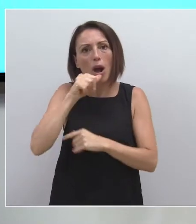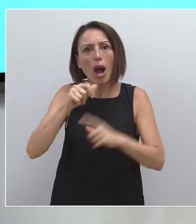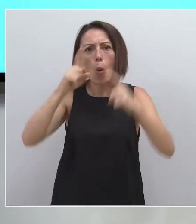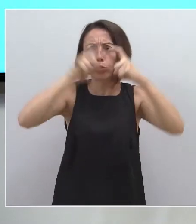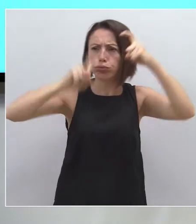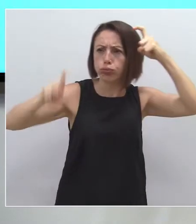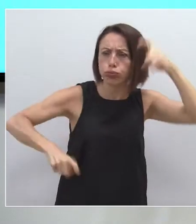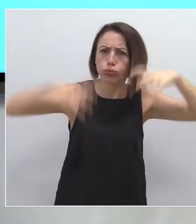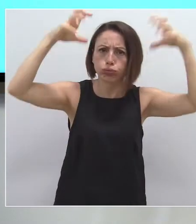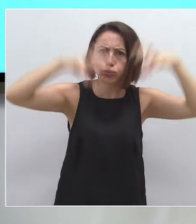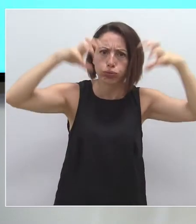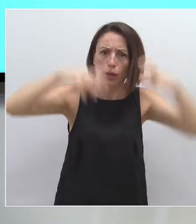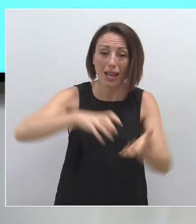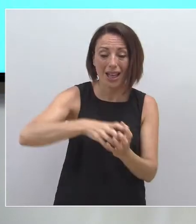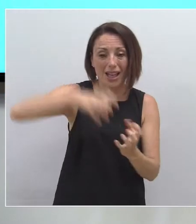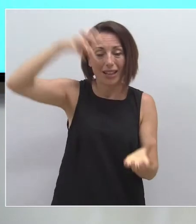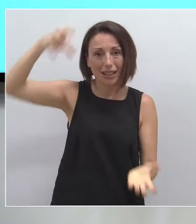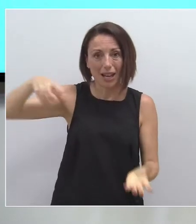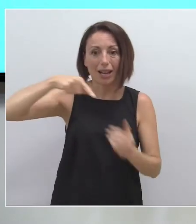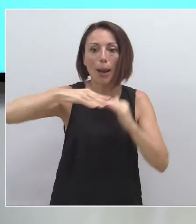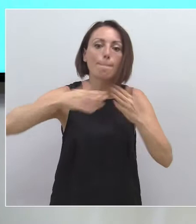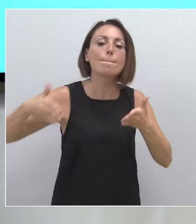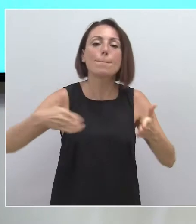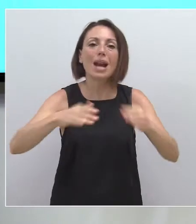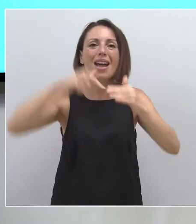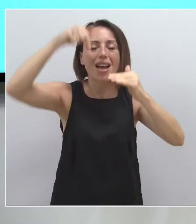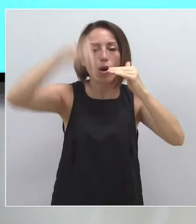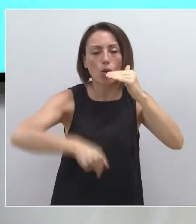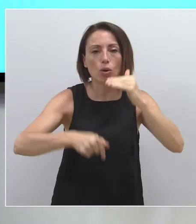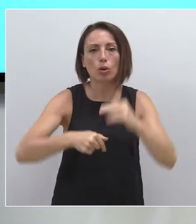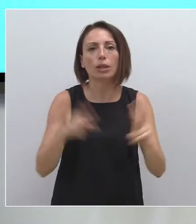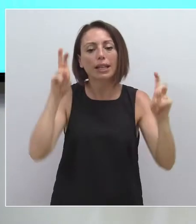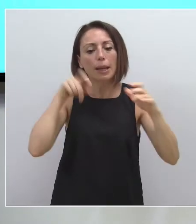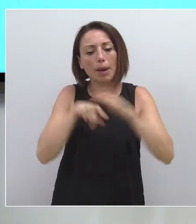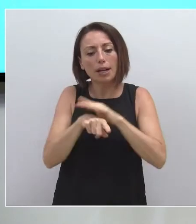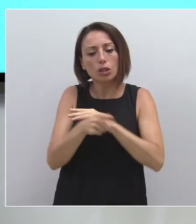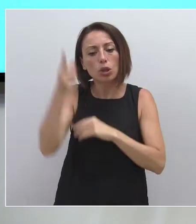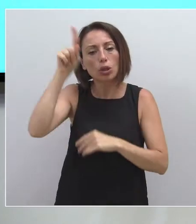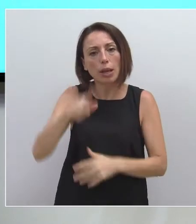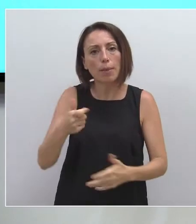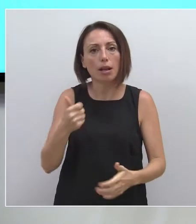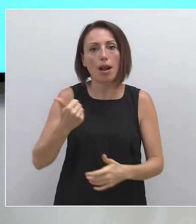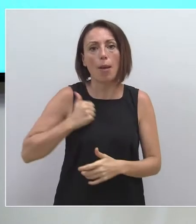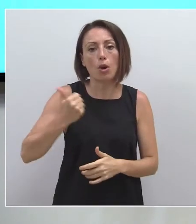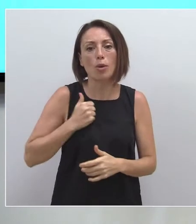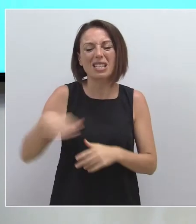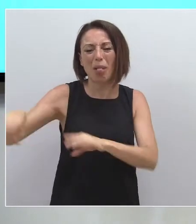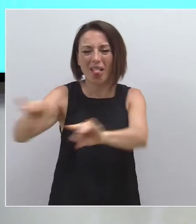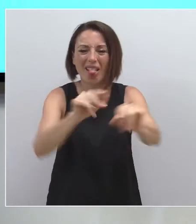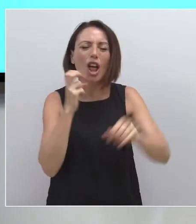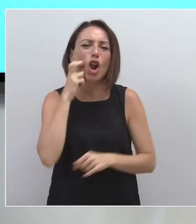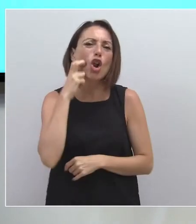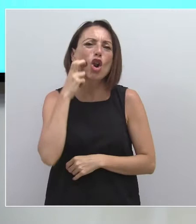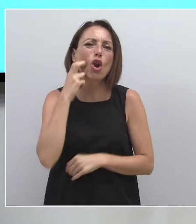con tanques ambientales como los de Playa Onda y las actuaciones relativas a gestión y aprovechamiento de lodos, con la creación